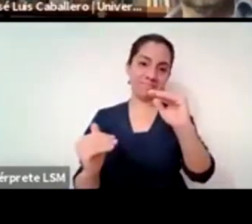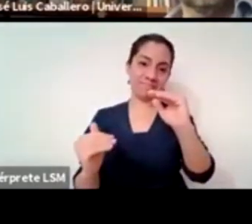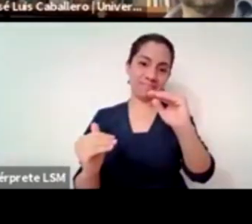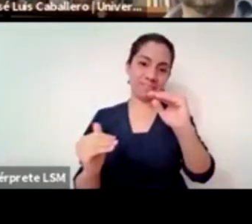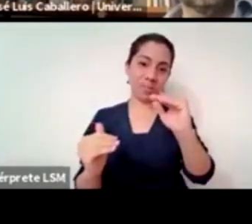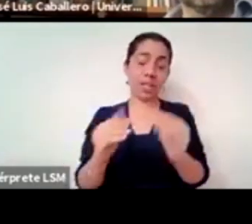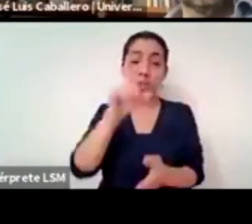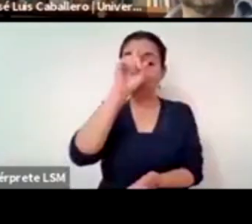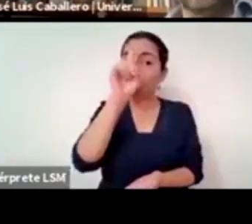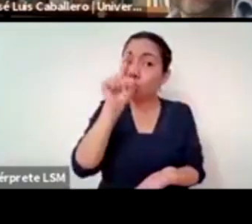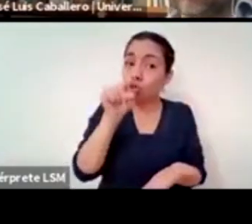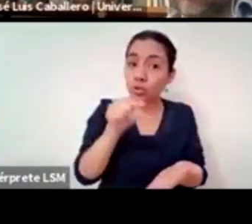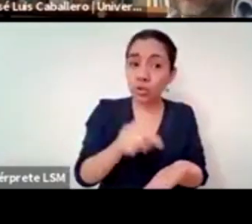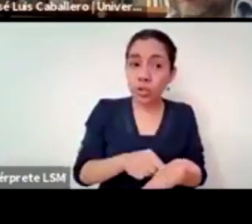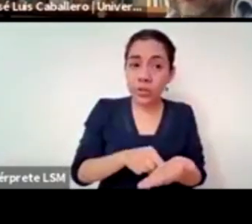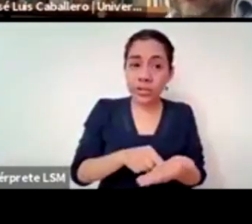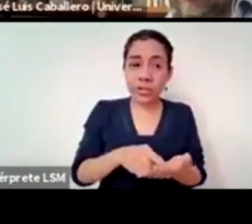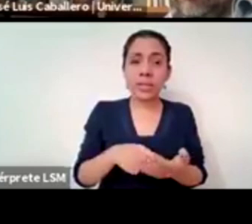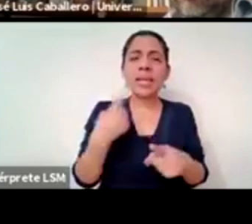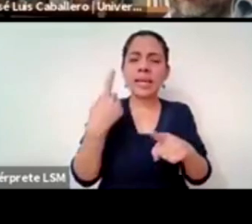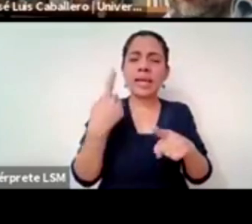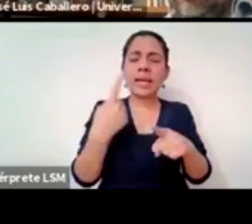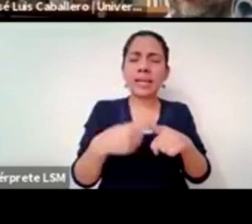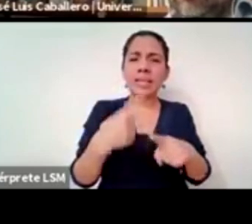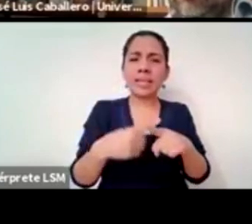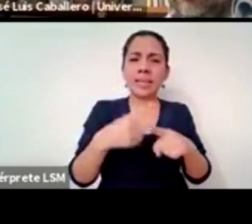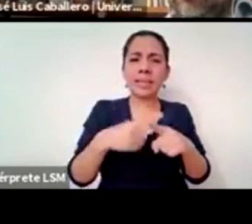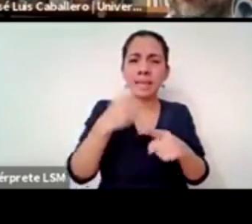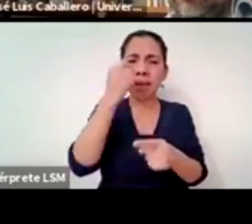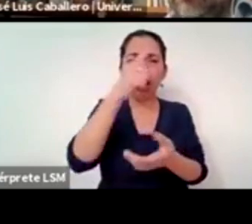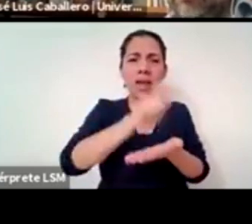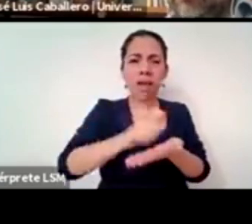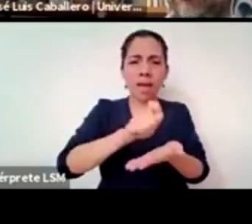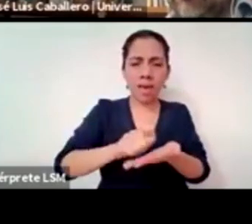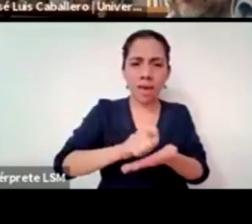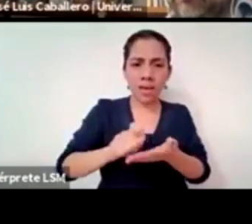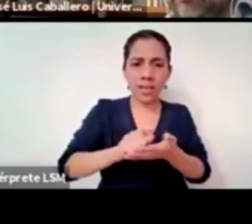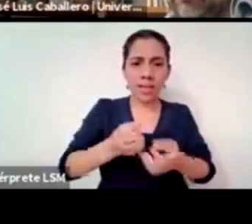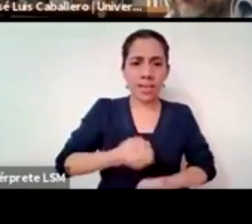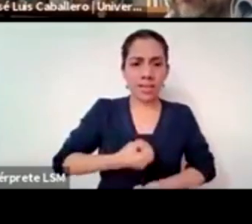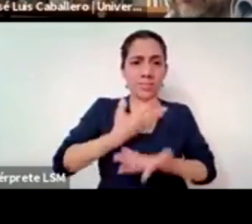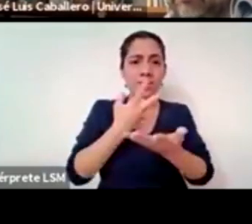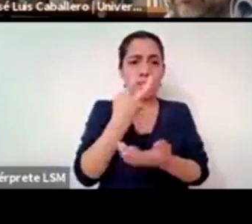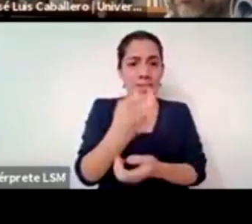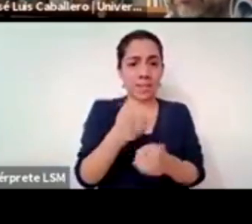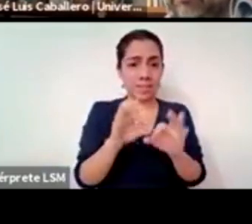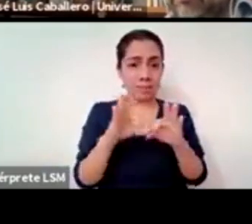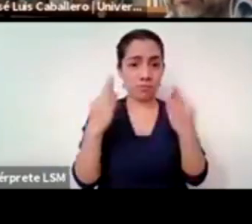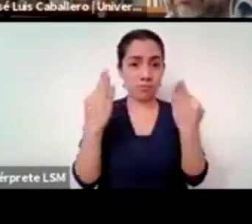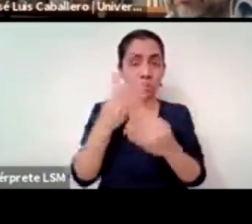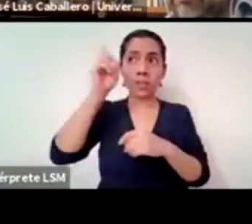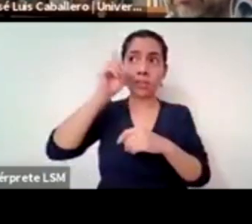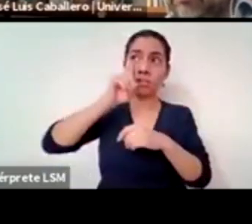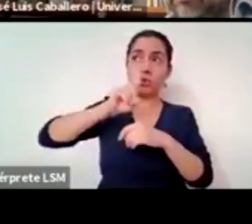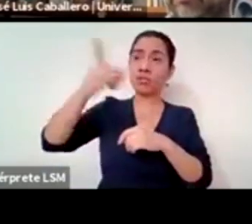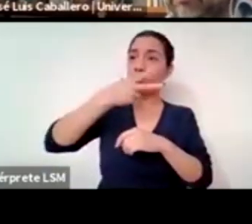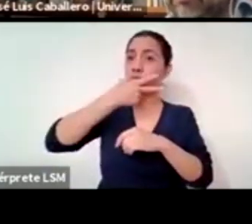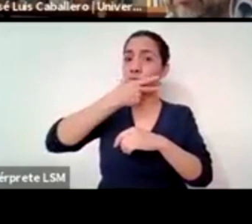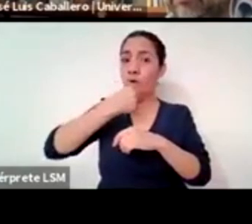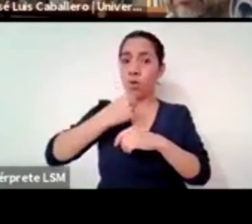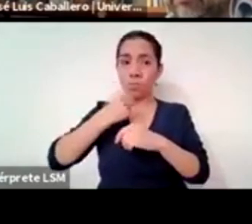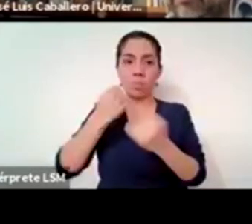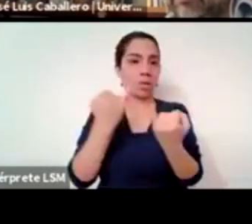expresó de una manera aforística podríamos decir esta idea de dioses varones masculinidades